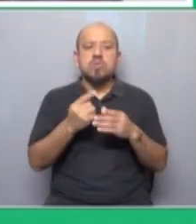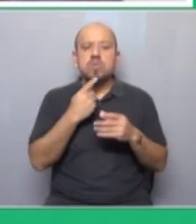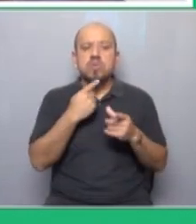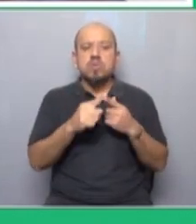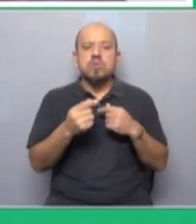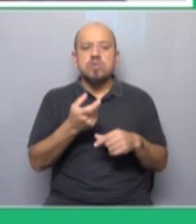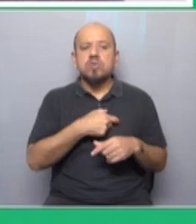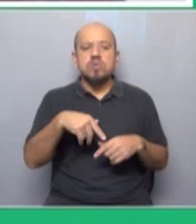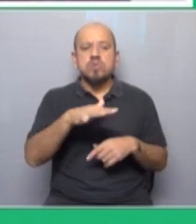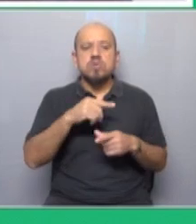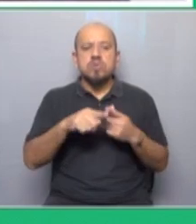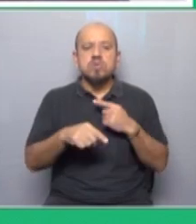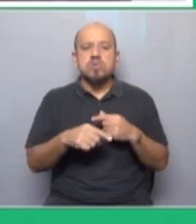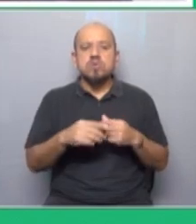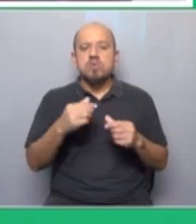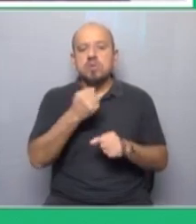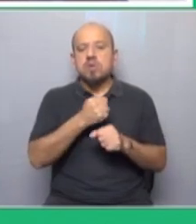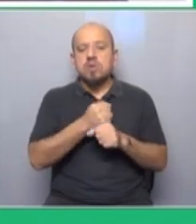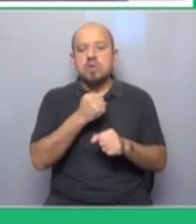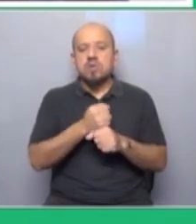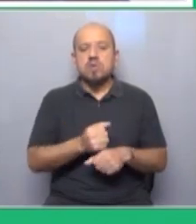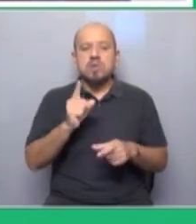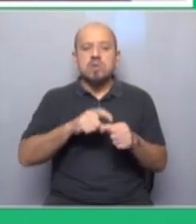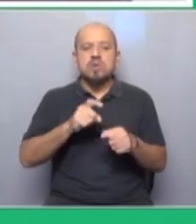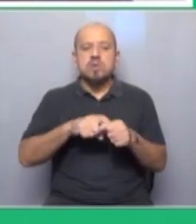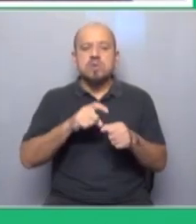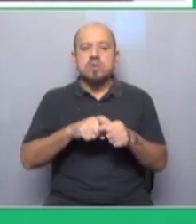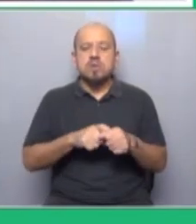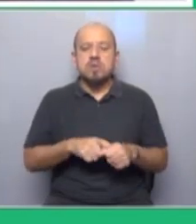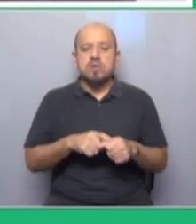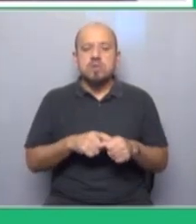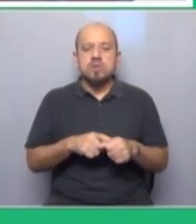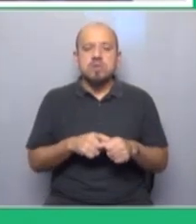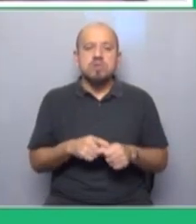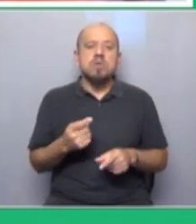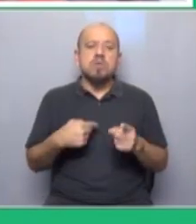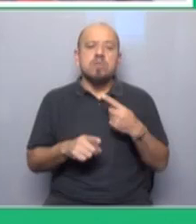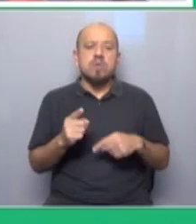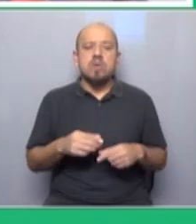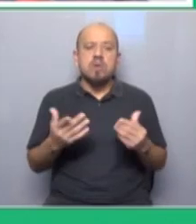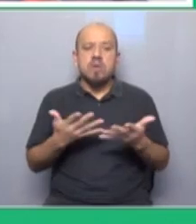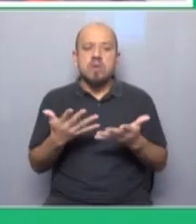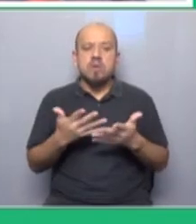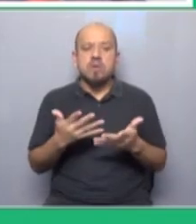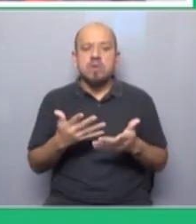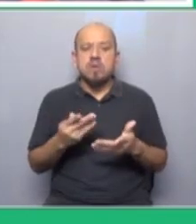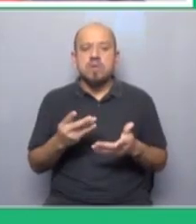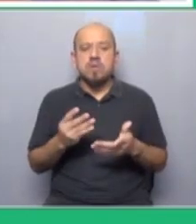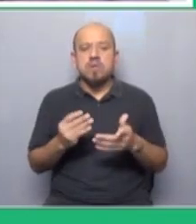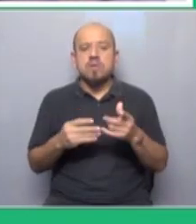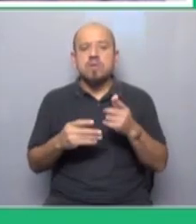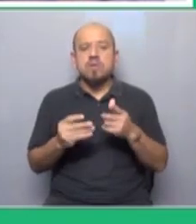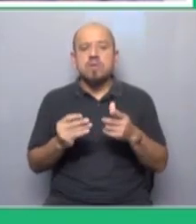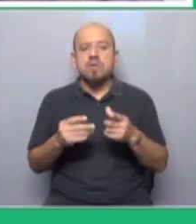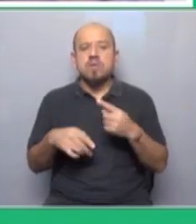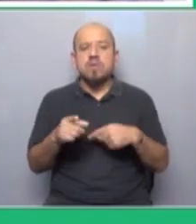social histórica ha sido la clase obrera y los sindicatos oficiales. Pero ahora, muchos de esos obreros, muchos